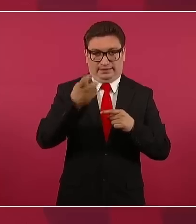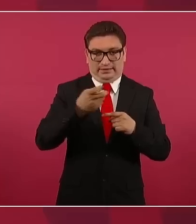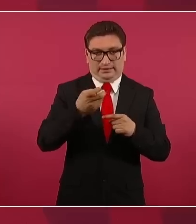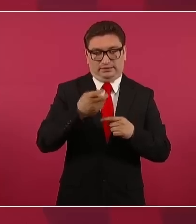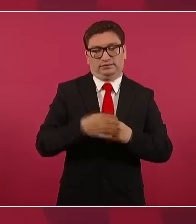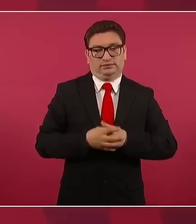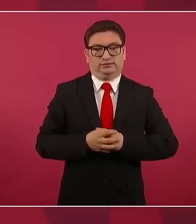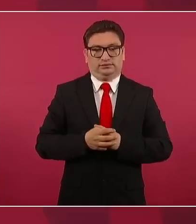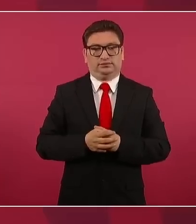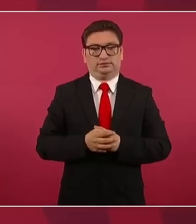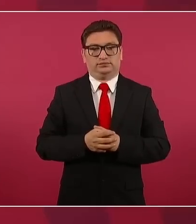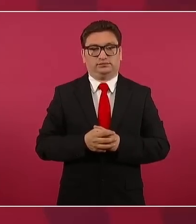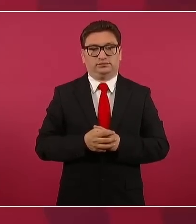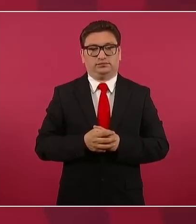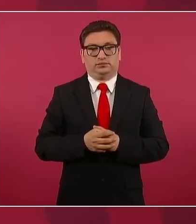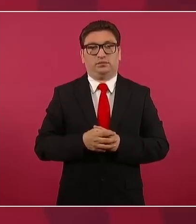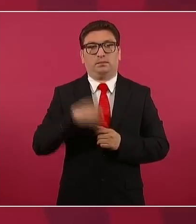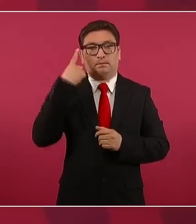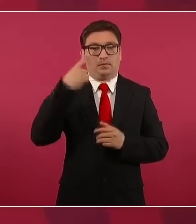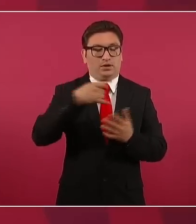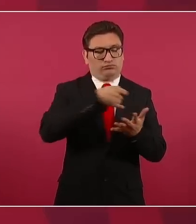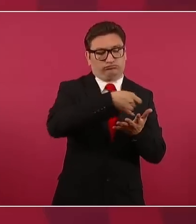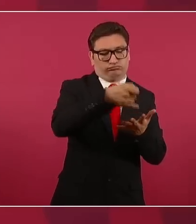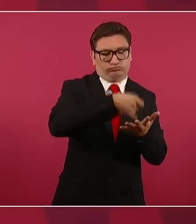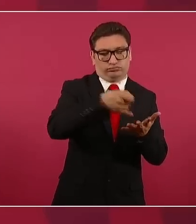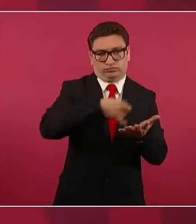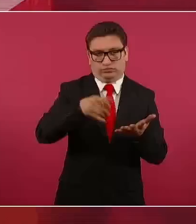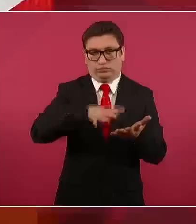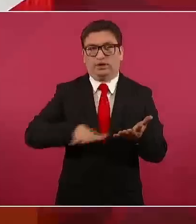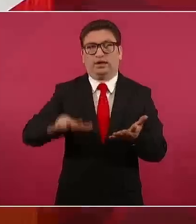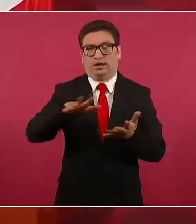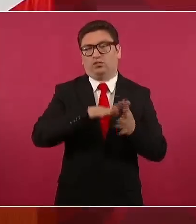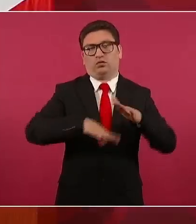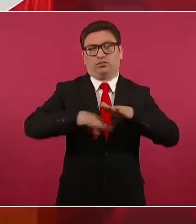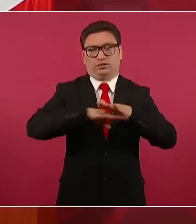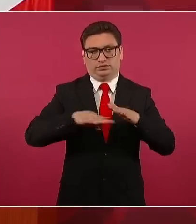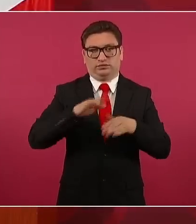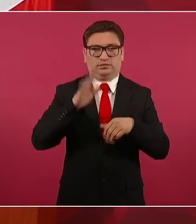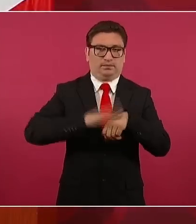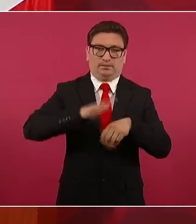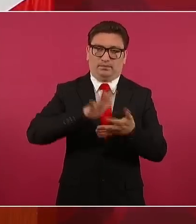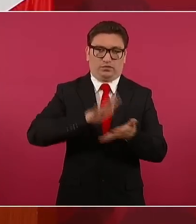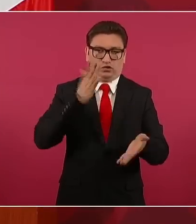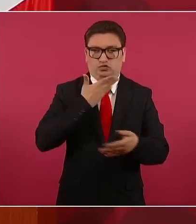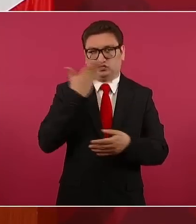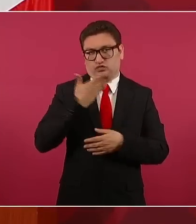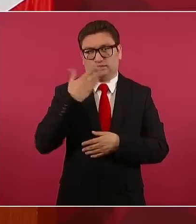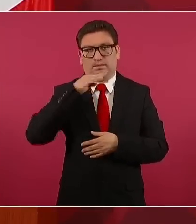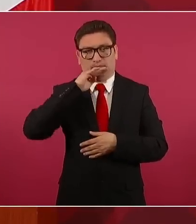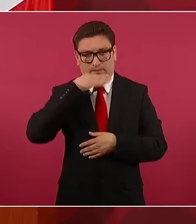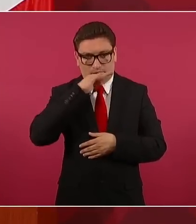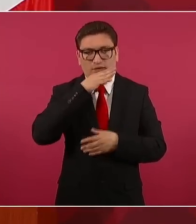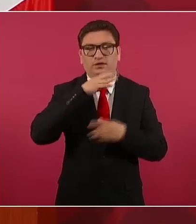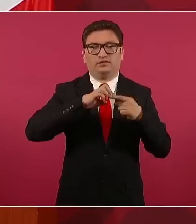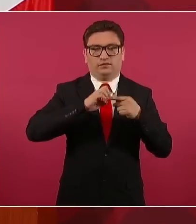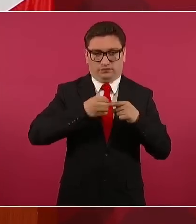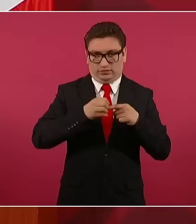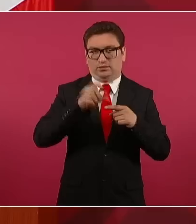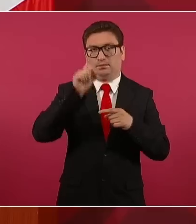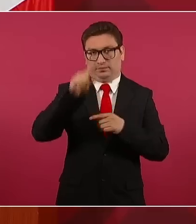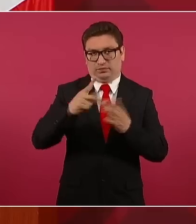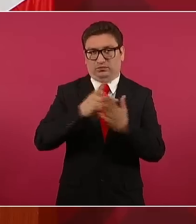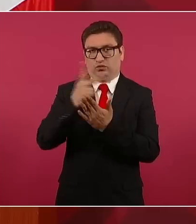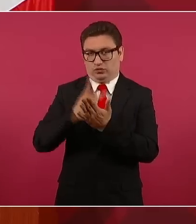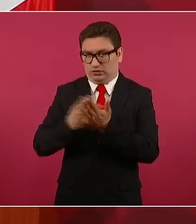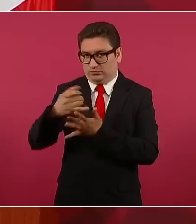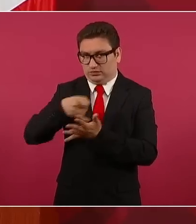cultivos básicos, sobre todo maíz y frijol, en el Sembrando Vida.